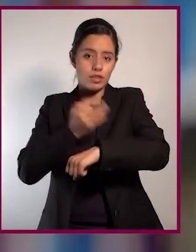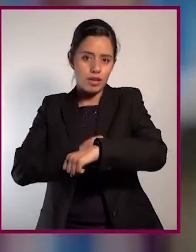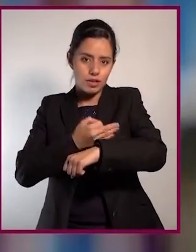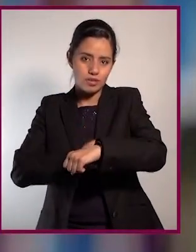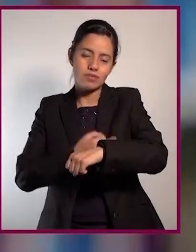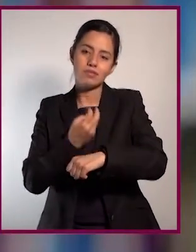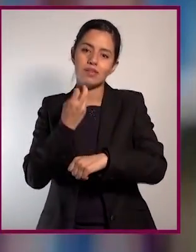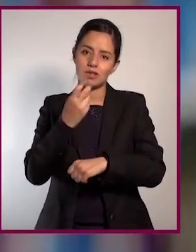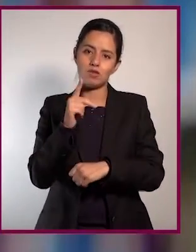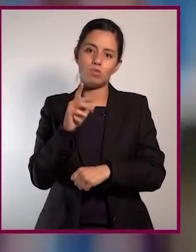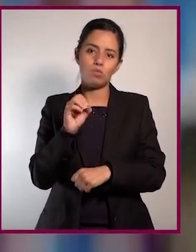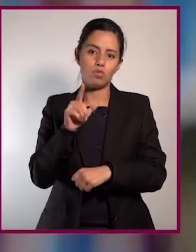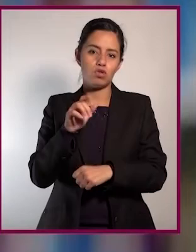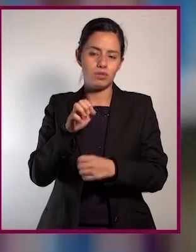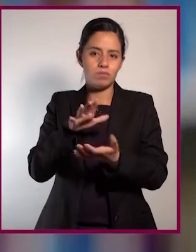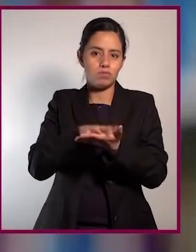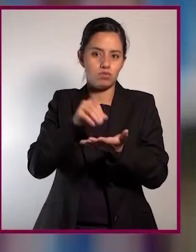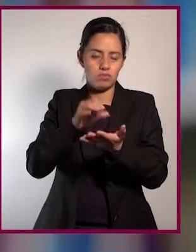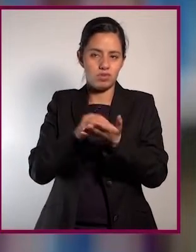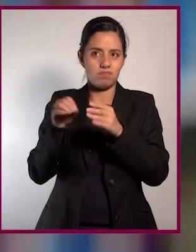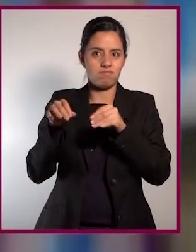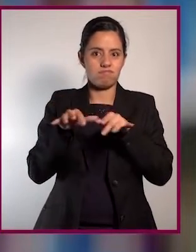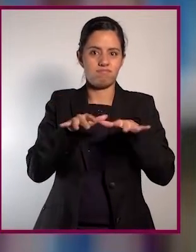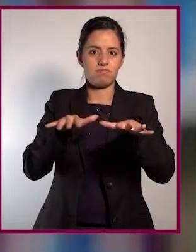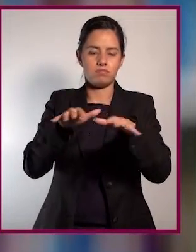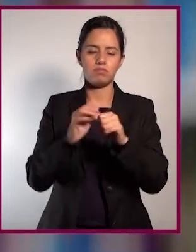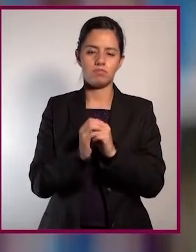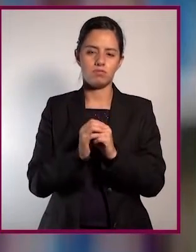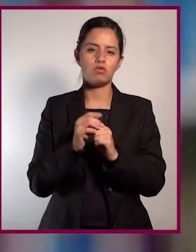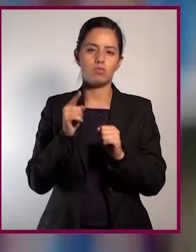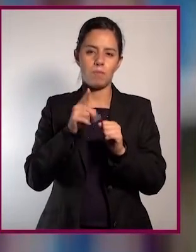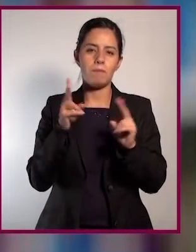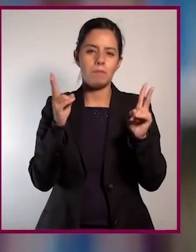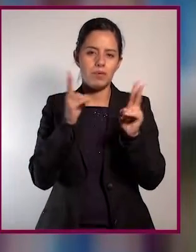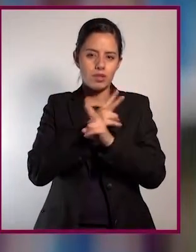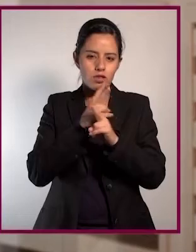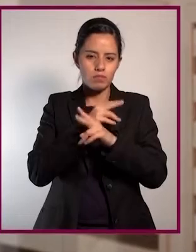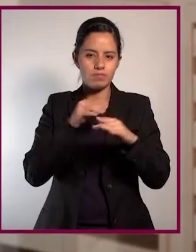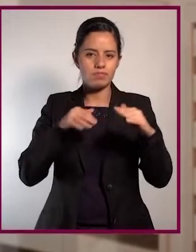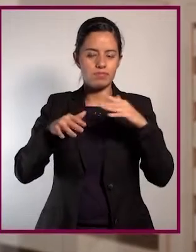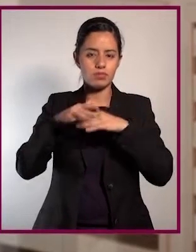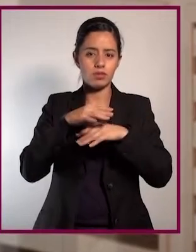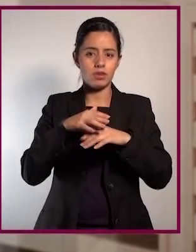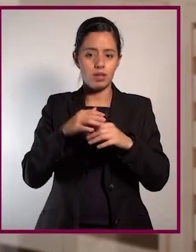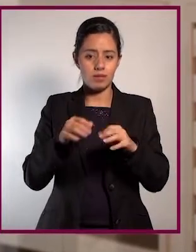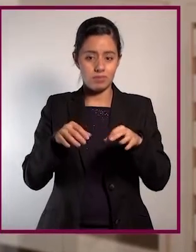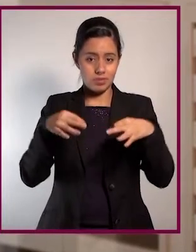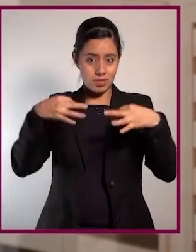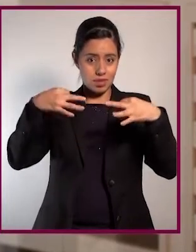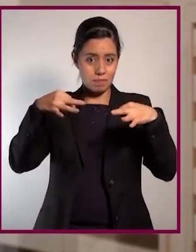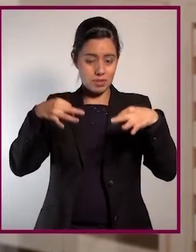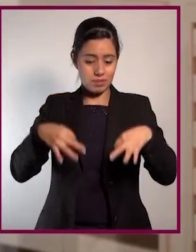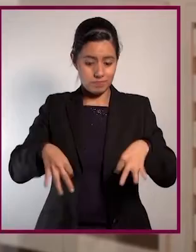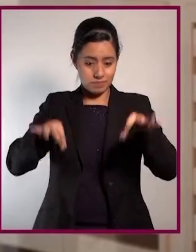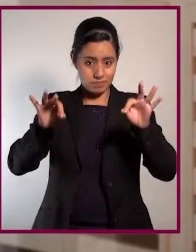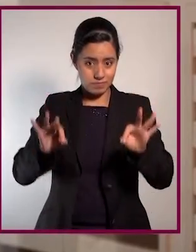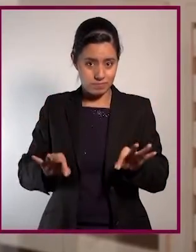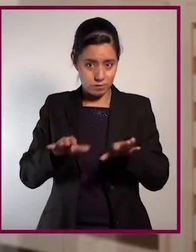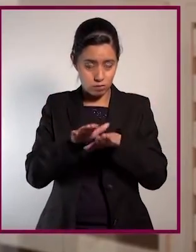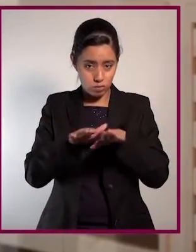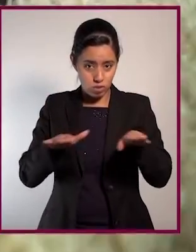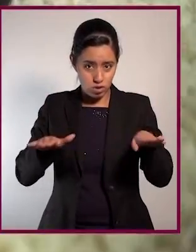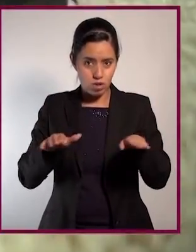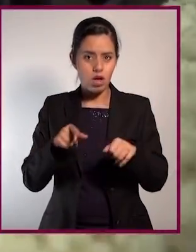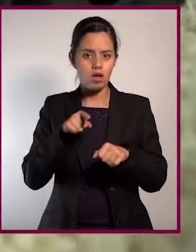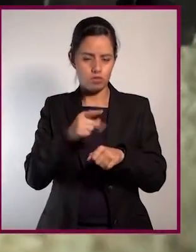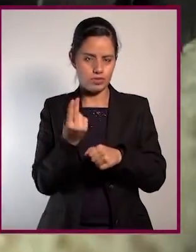podría entrar polen porque a esas horas logra sus mayores niveles de concentración en el ambiente. Evita tener alfombras en casa y